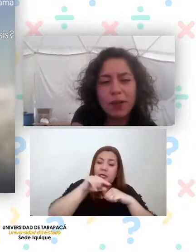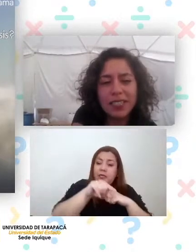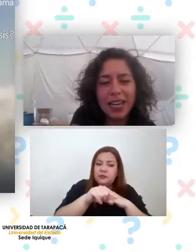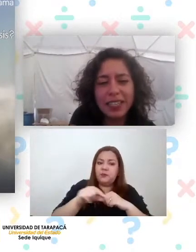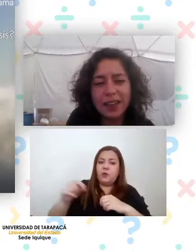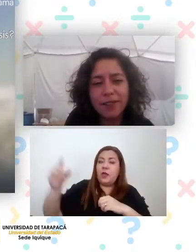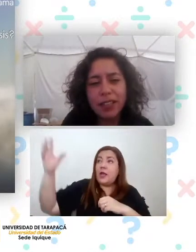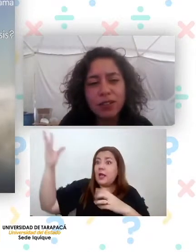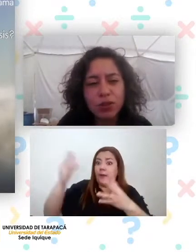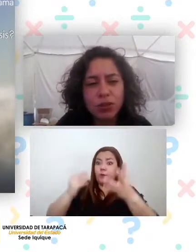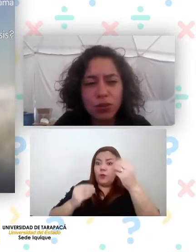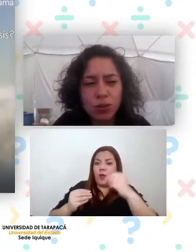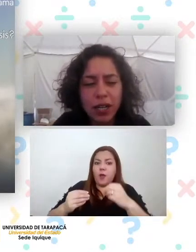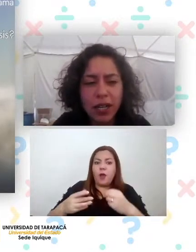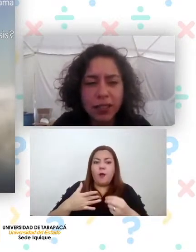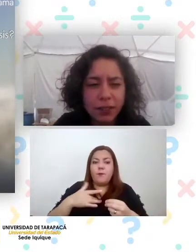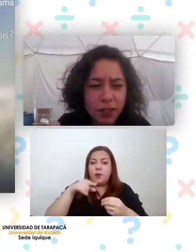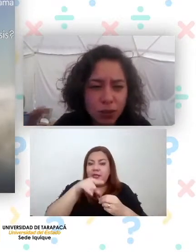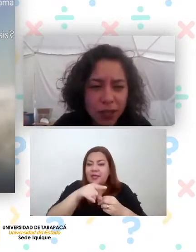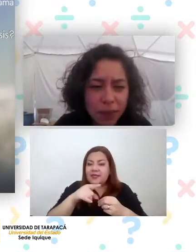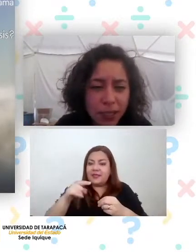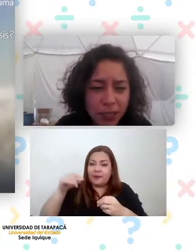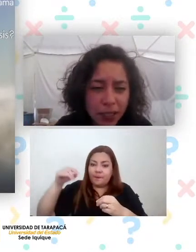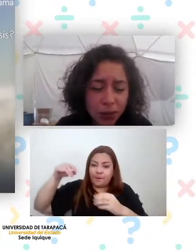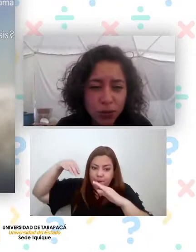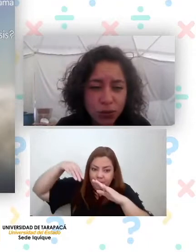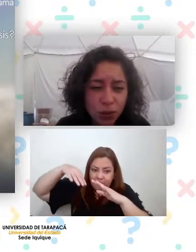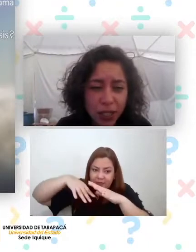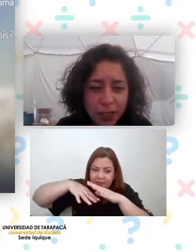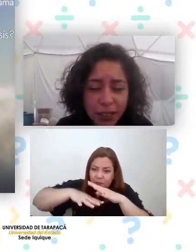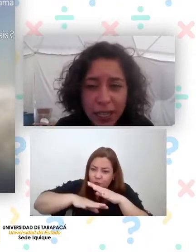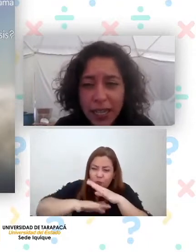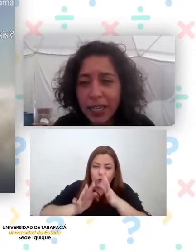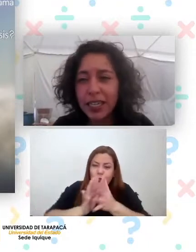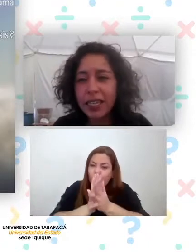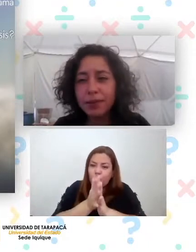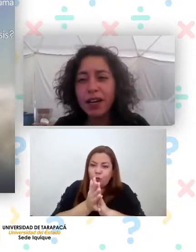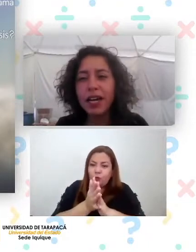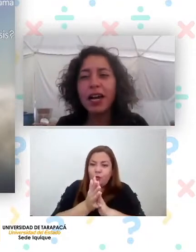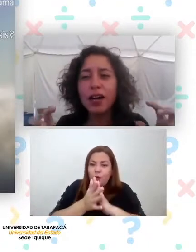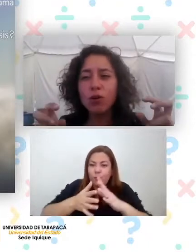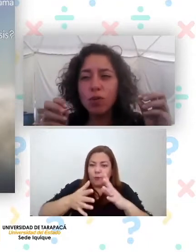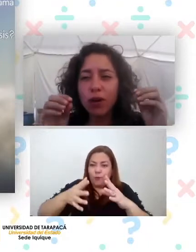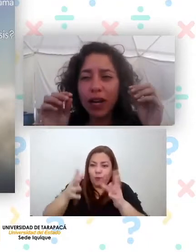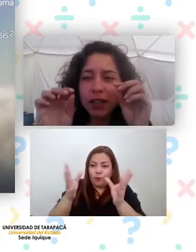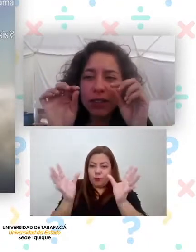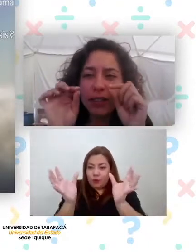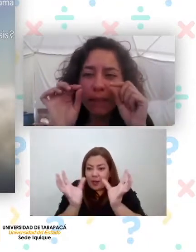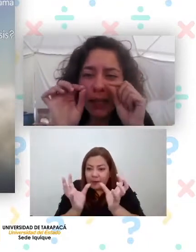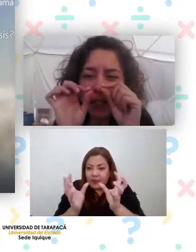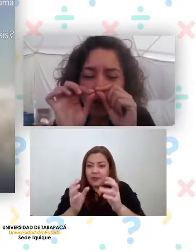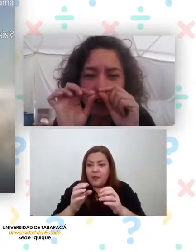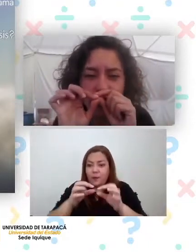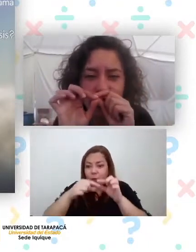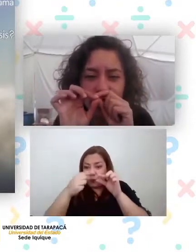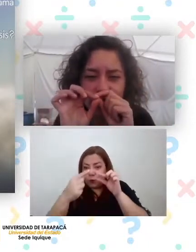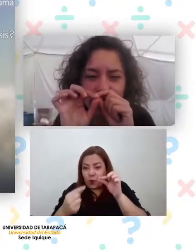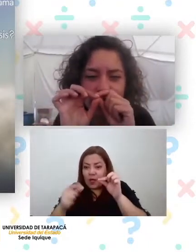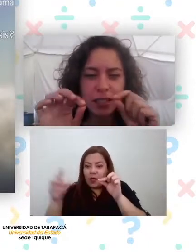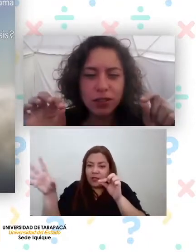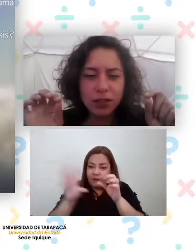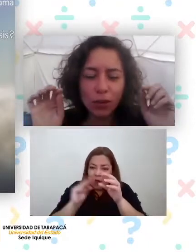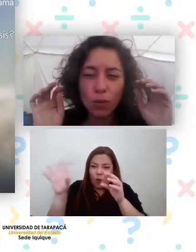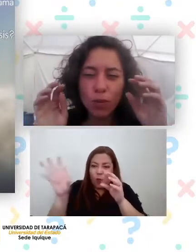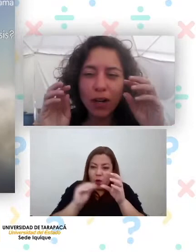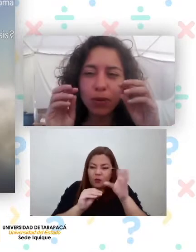esta nube pasa a través de su estructura, a través de su ramita, de sus hojas, y va acumulando esta minigotita,